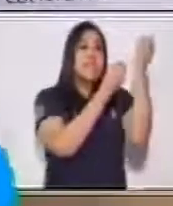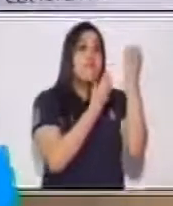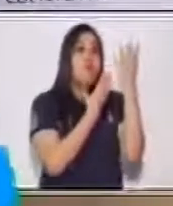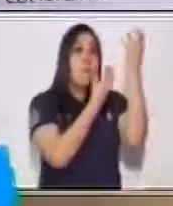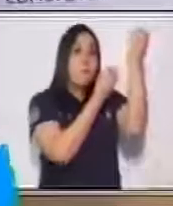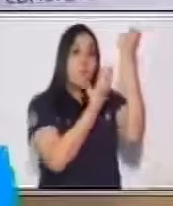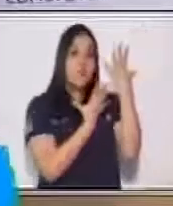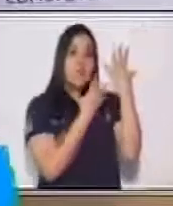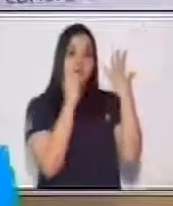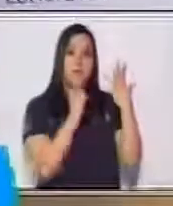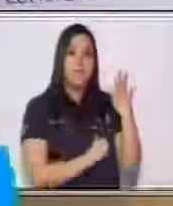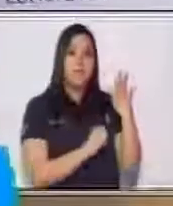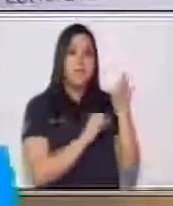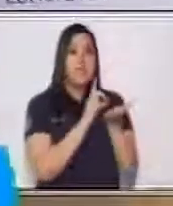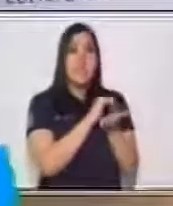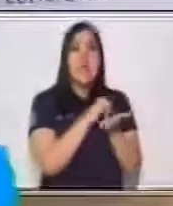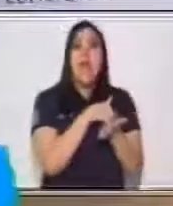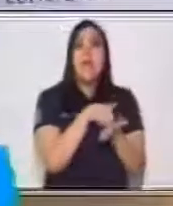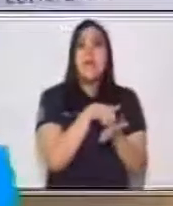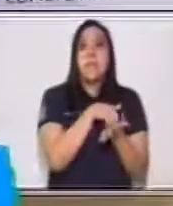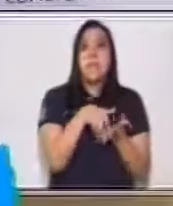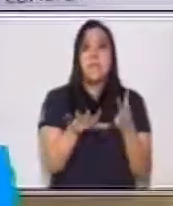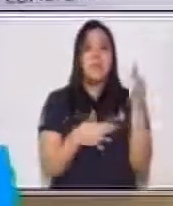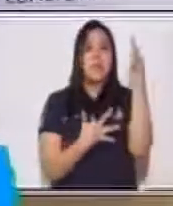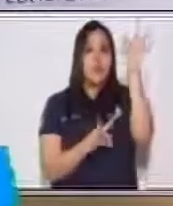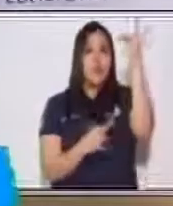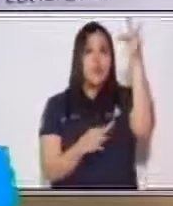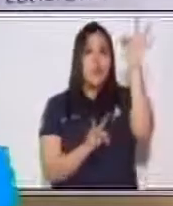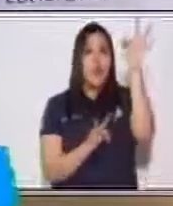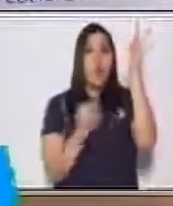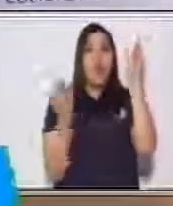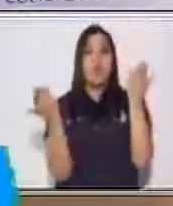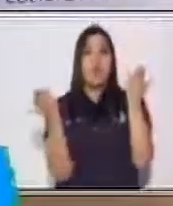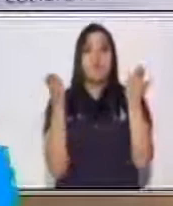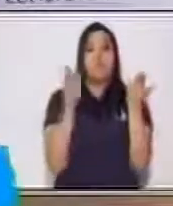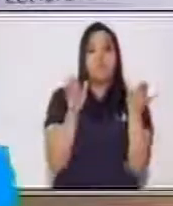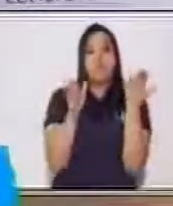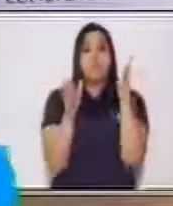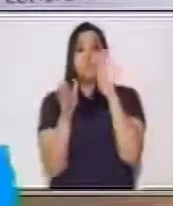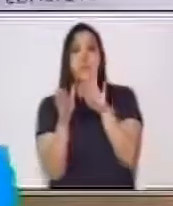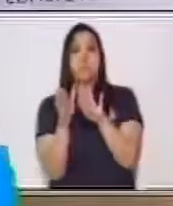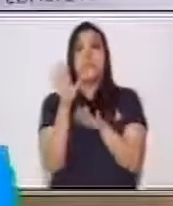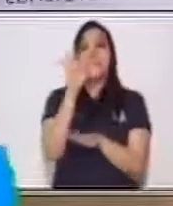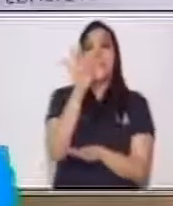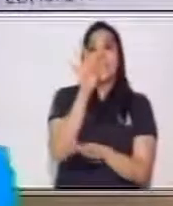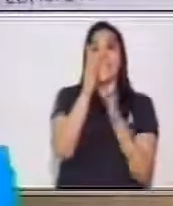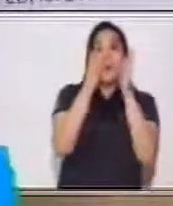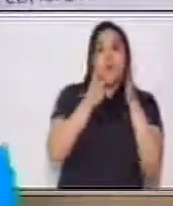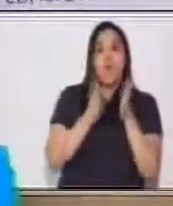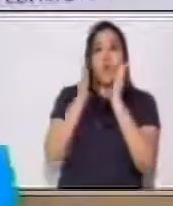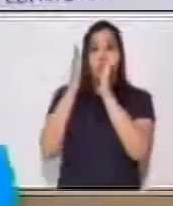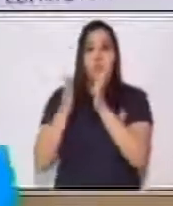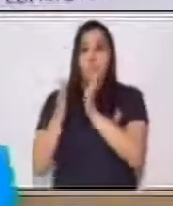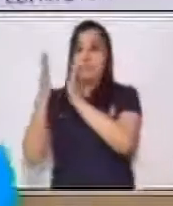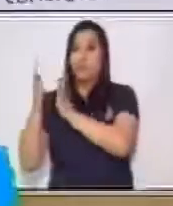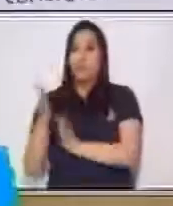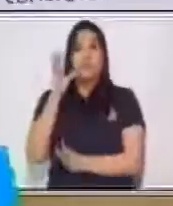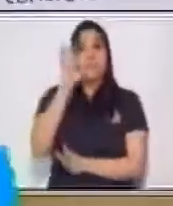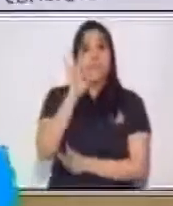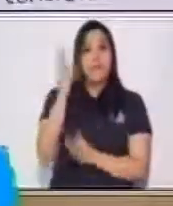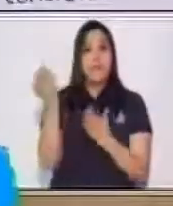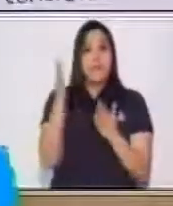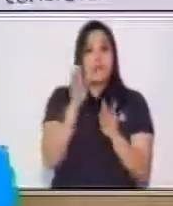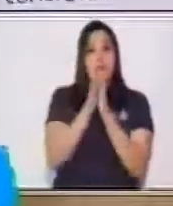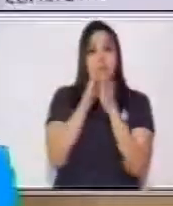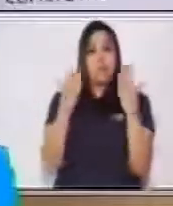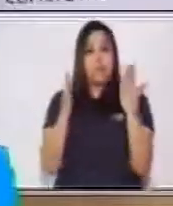informativo impreso en una hoja que está doblada en tres partes y, pues, al doblarlo se obtienen seis.